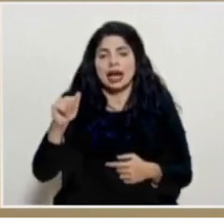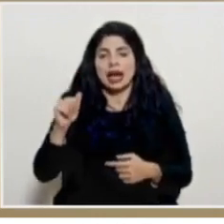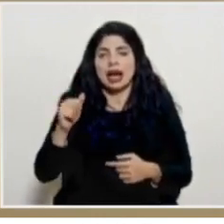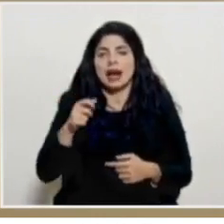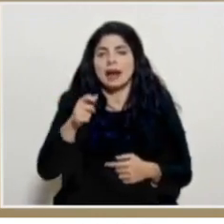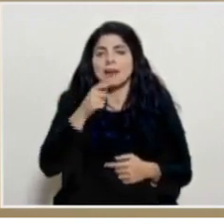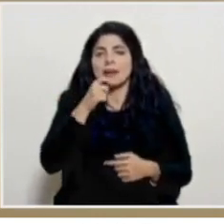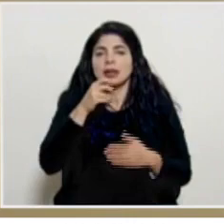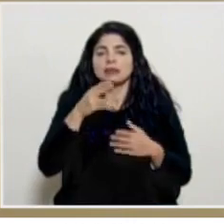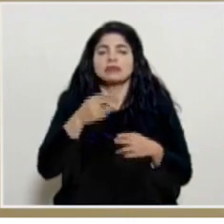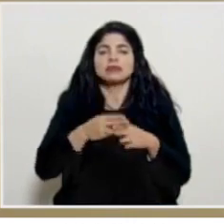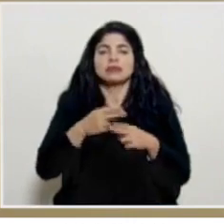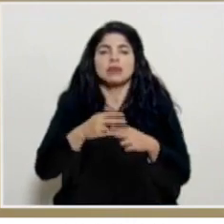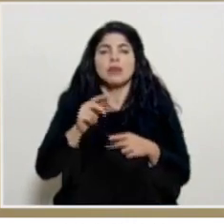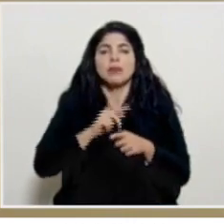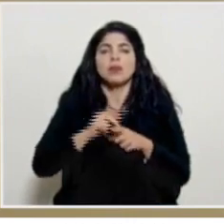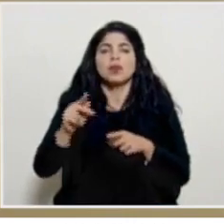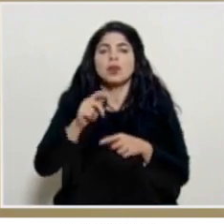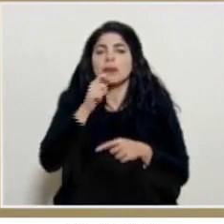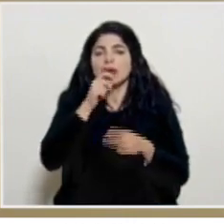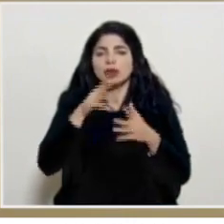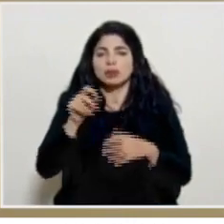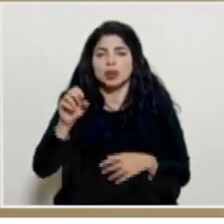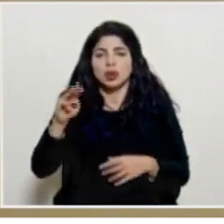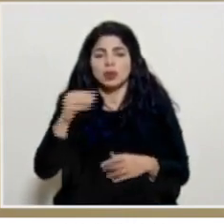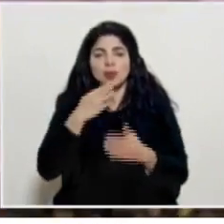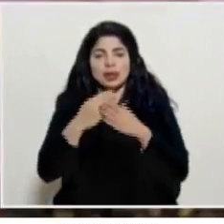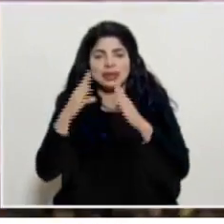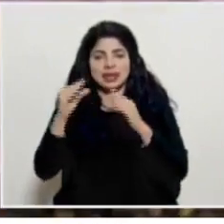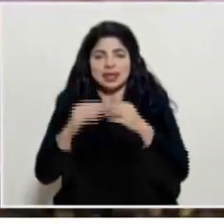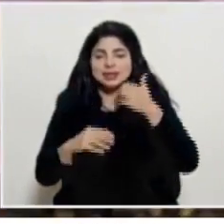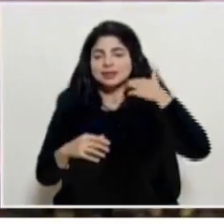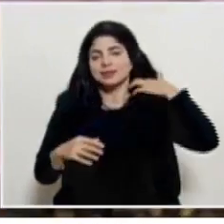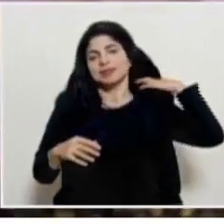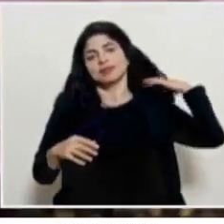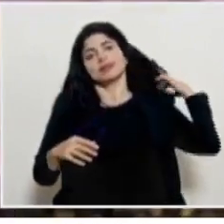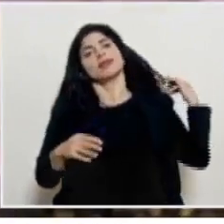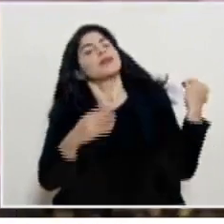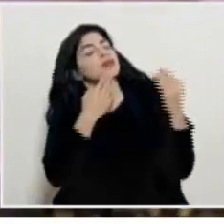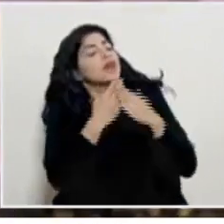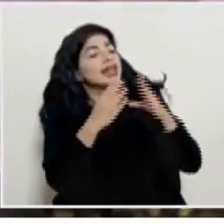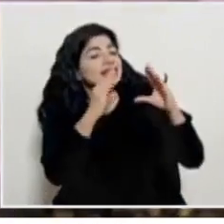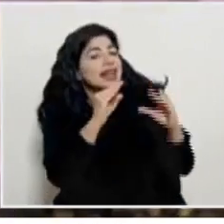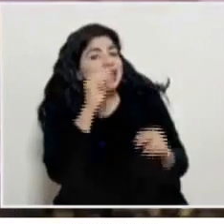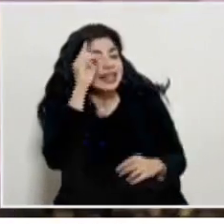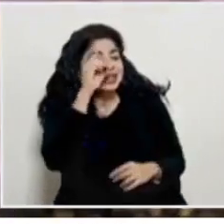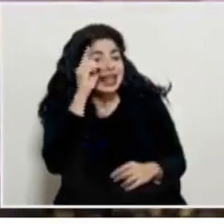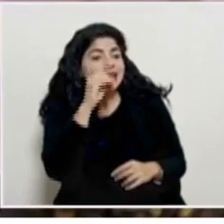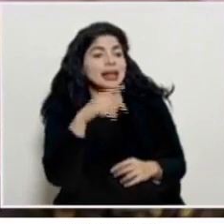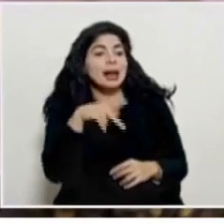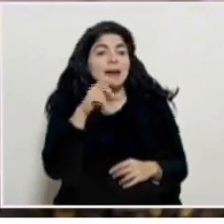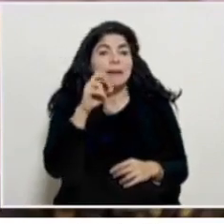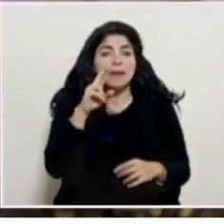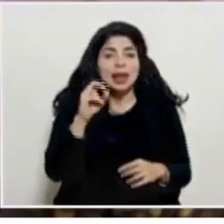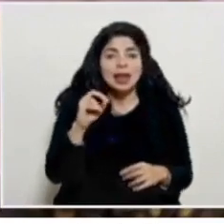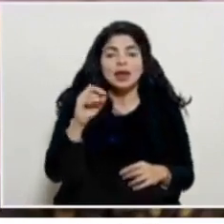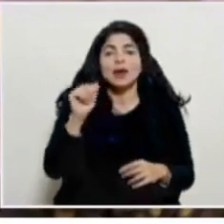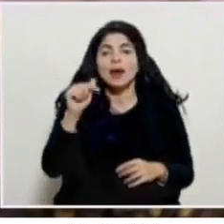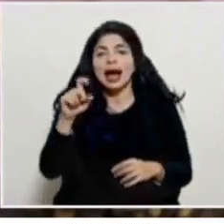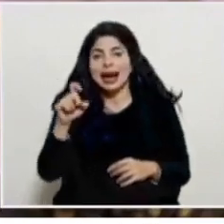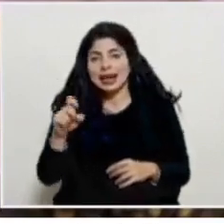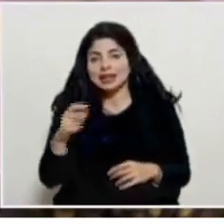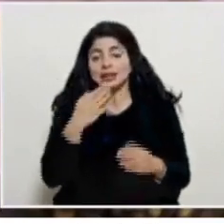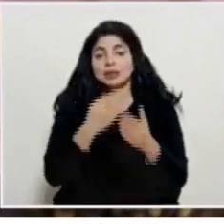medio puro periodismo punto com muy buenas tardes don Edgar muy buenas tardes don Daniel don Pedro don Alex